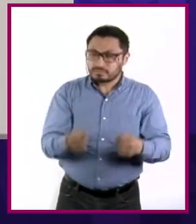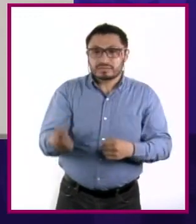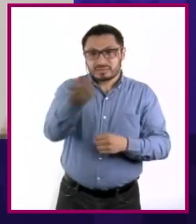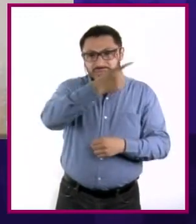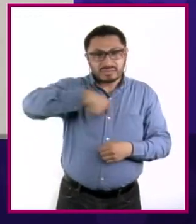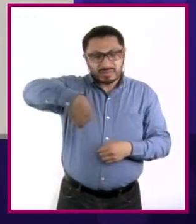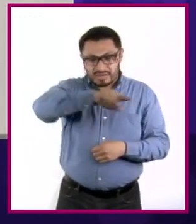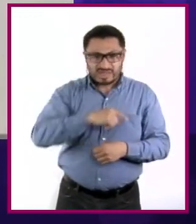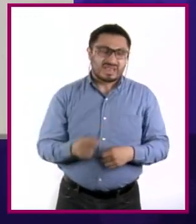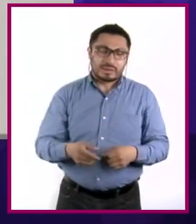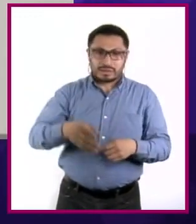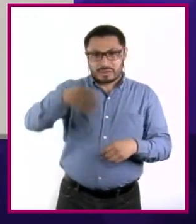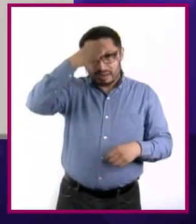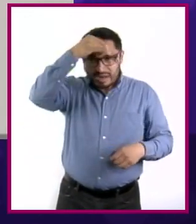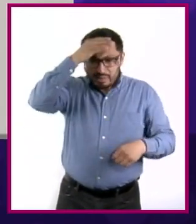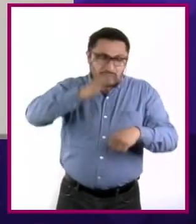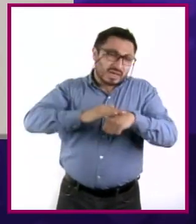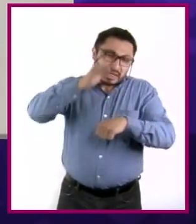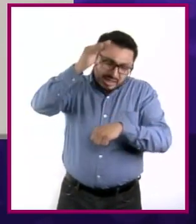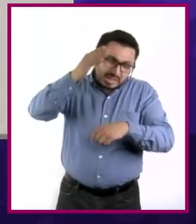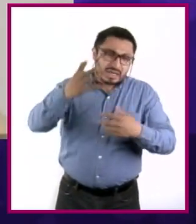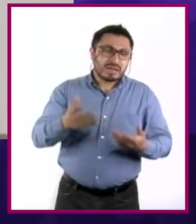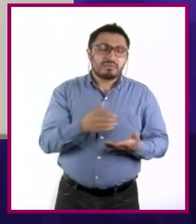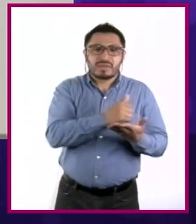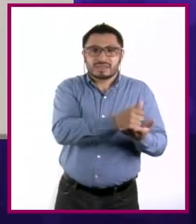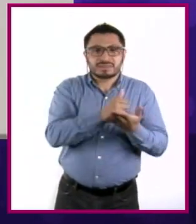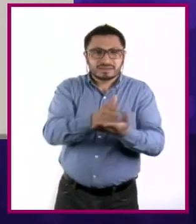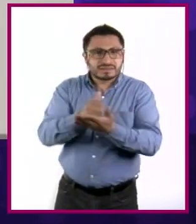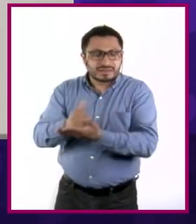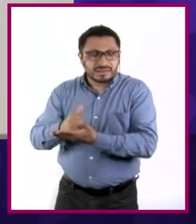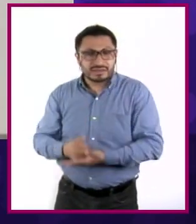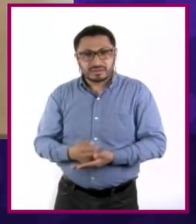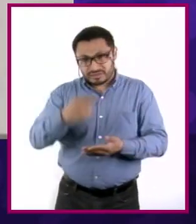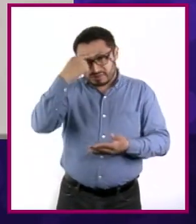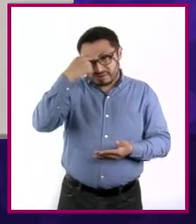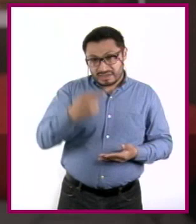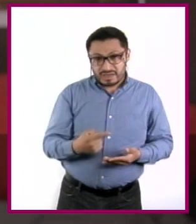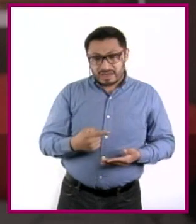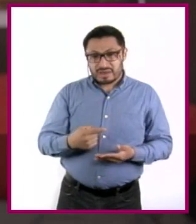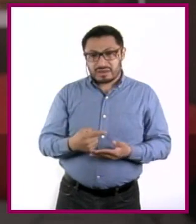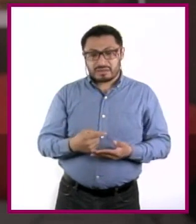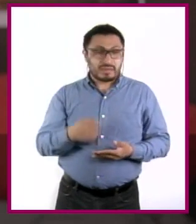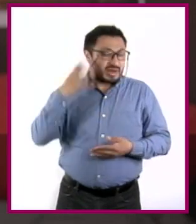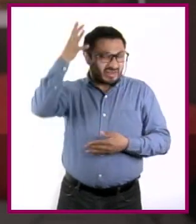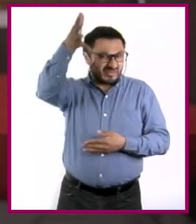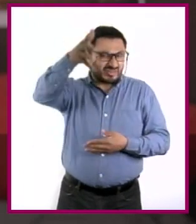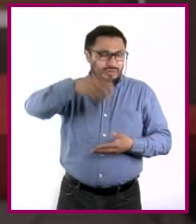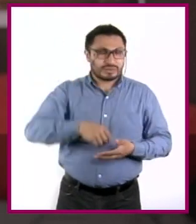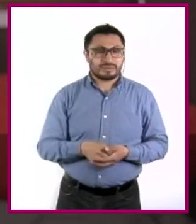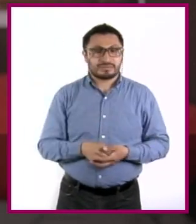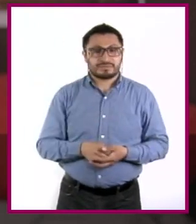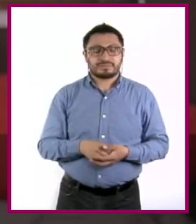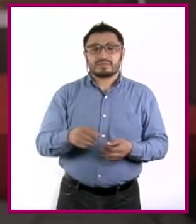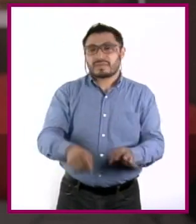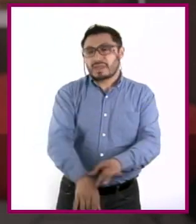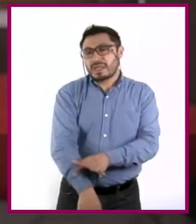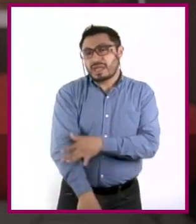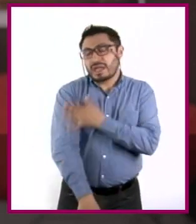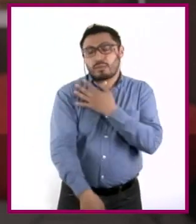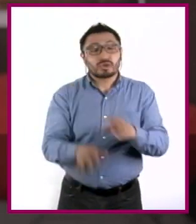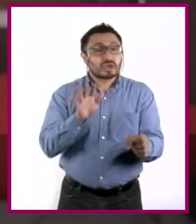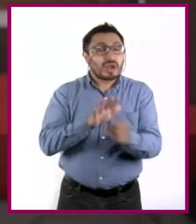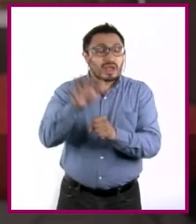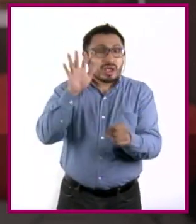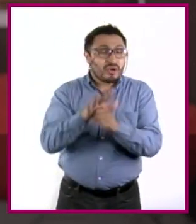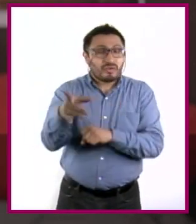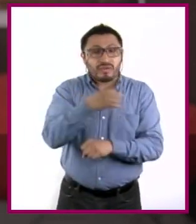adquirir herramientas que les ayudarán mucho para un futuro. ¿De qué tipos de emociones tenemos que estar